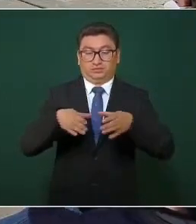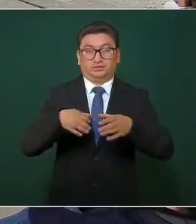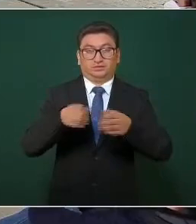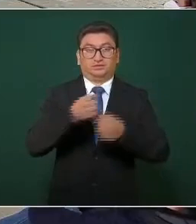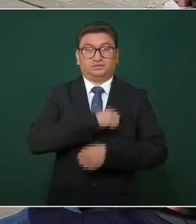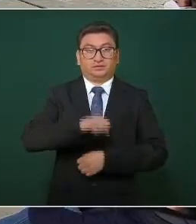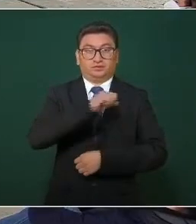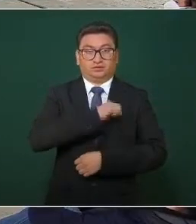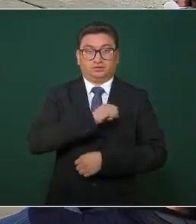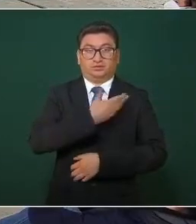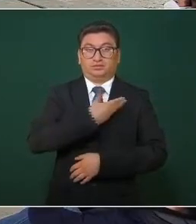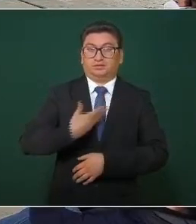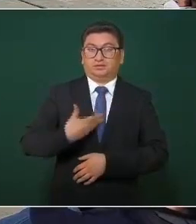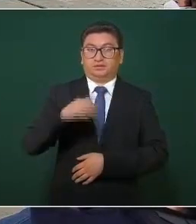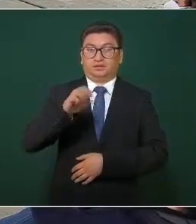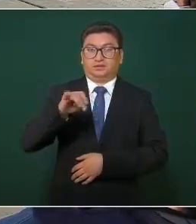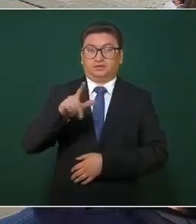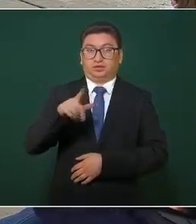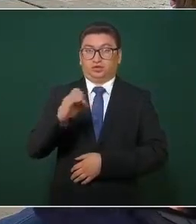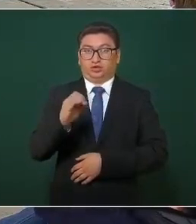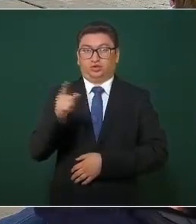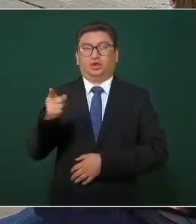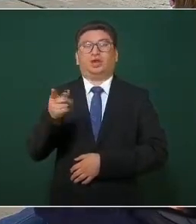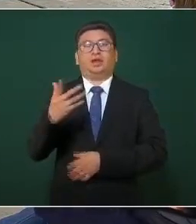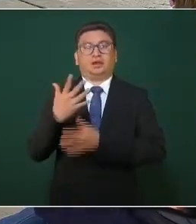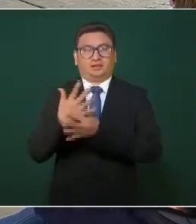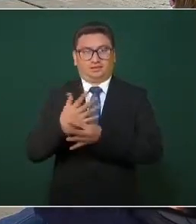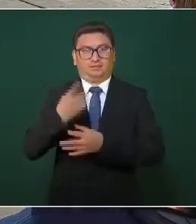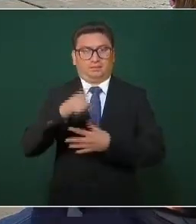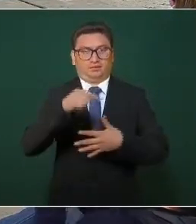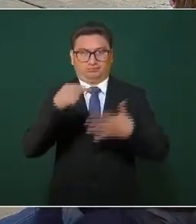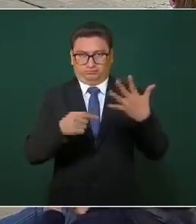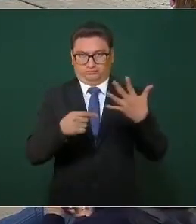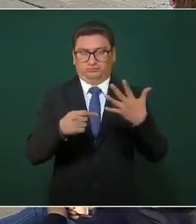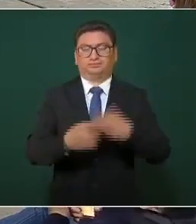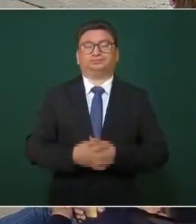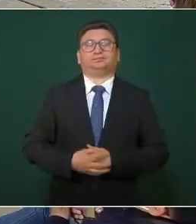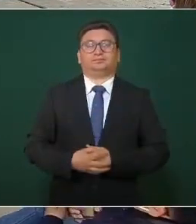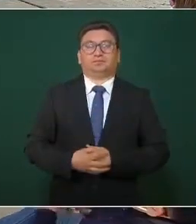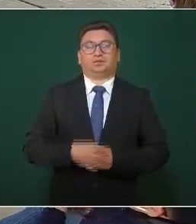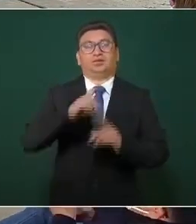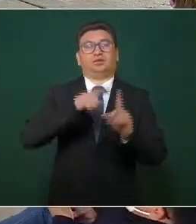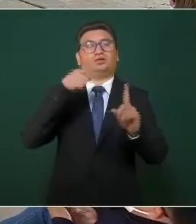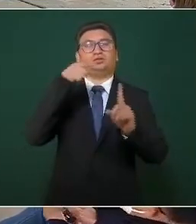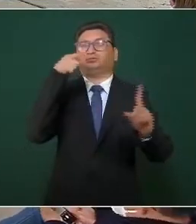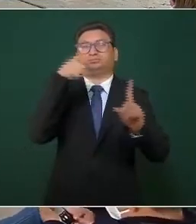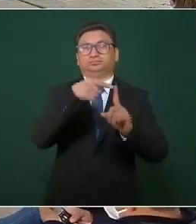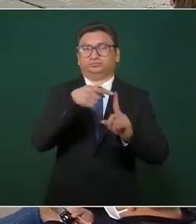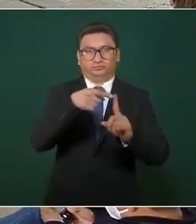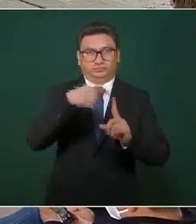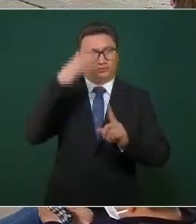presidente López Obrador nos giró los siguientes encargos. Como objetivo general,